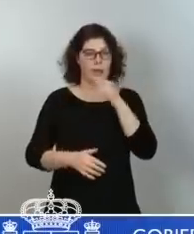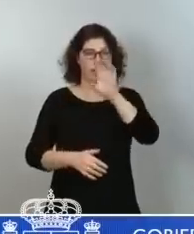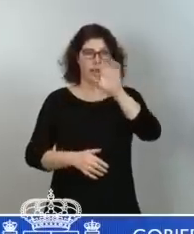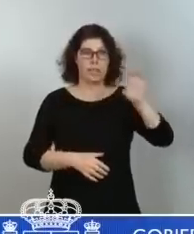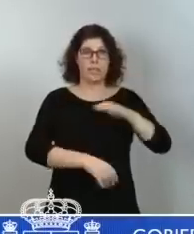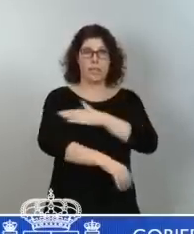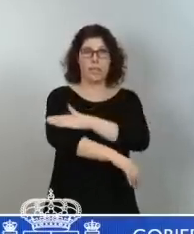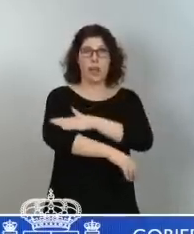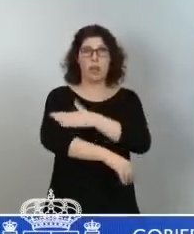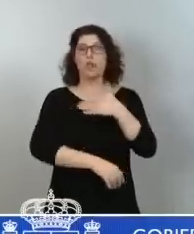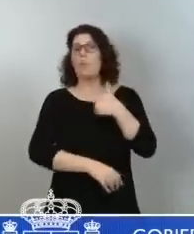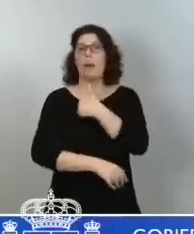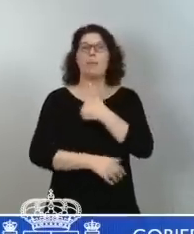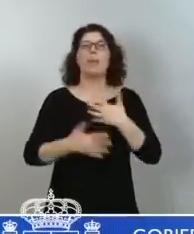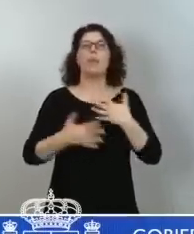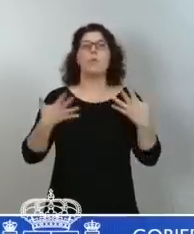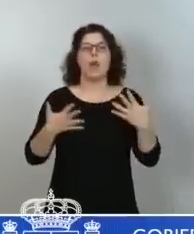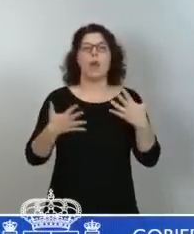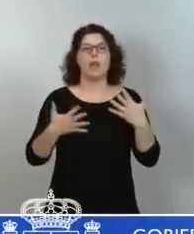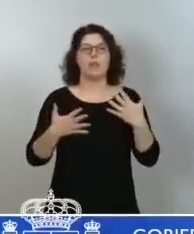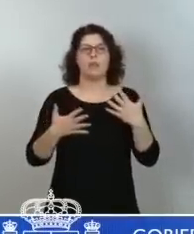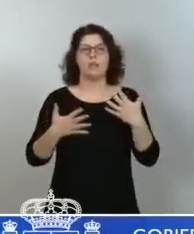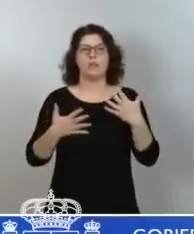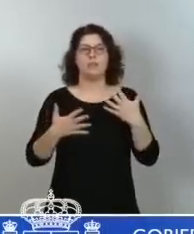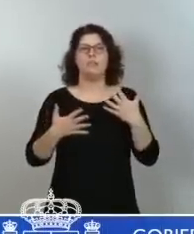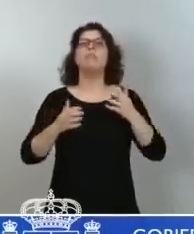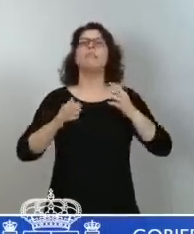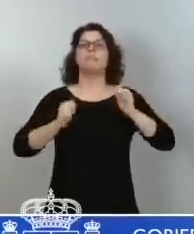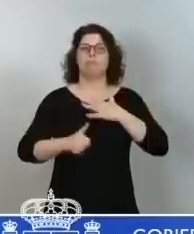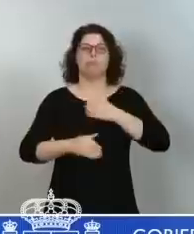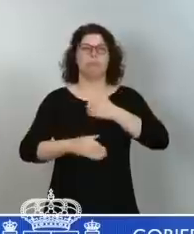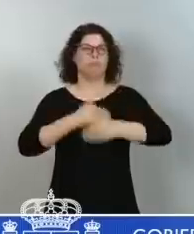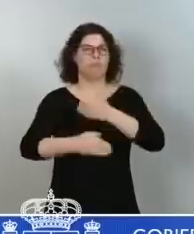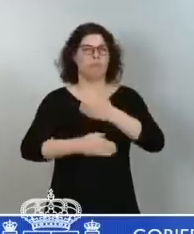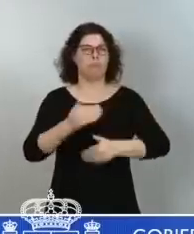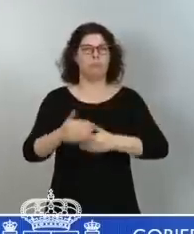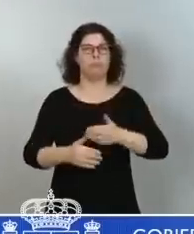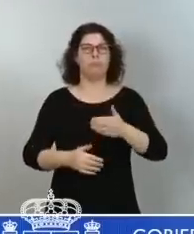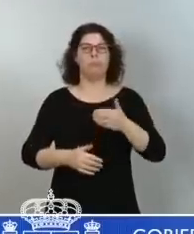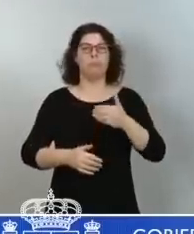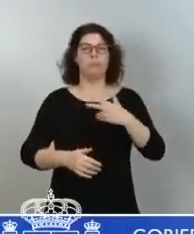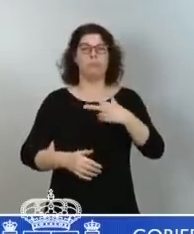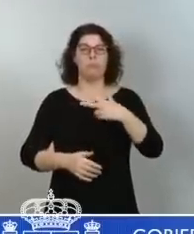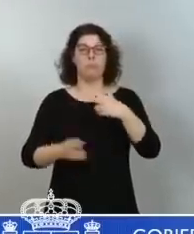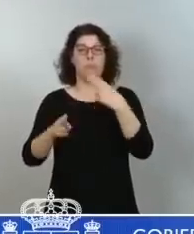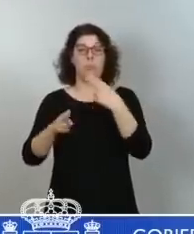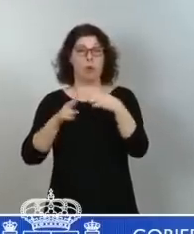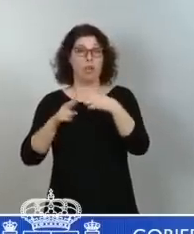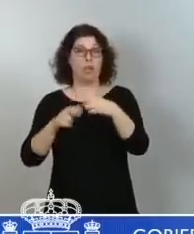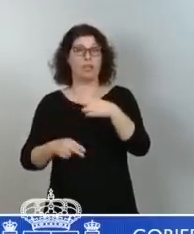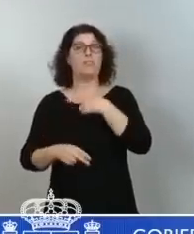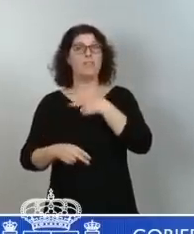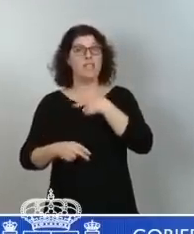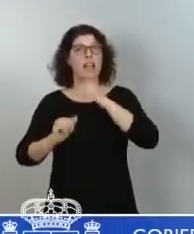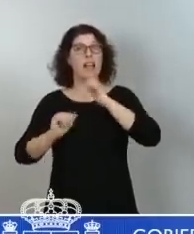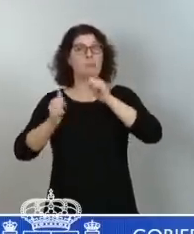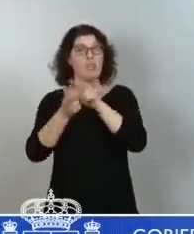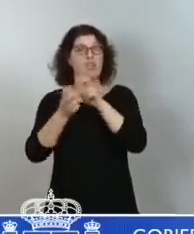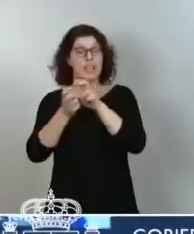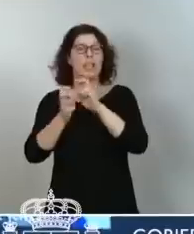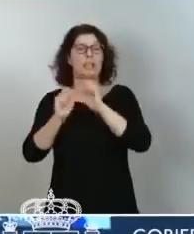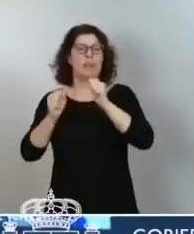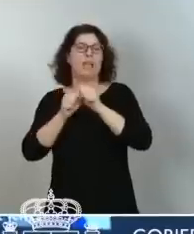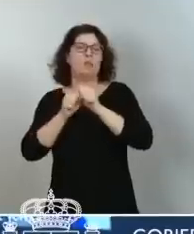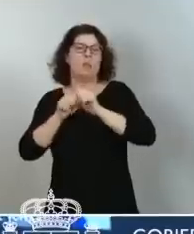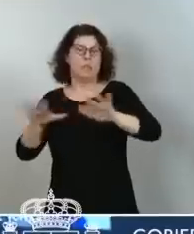emprendedor y se asume que las políticas fiscales tienen que ser expansivas. Se ha hablado a veces de una suerte de nuevo plan